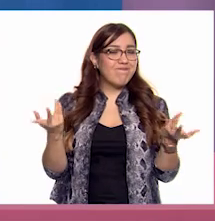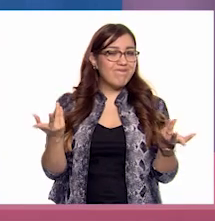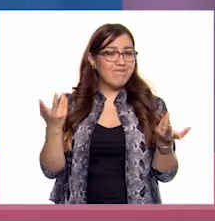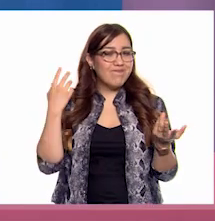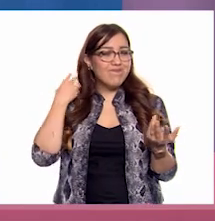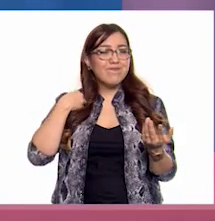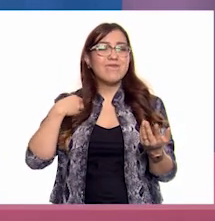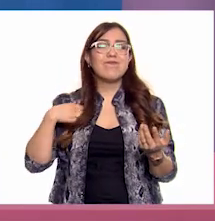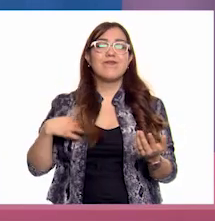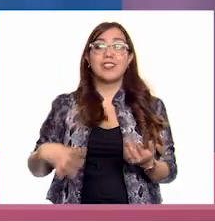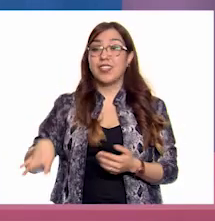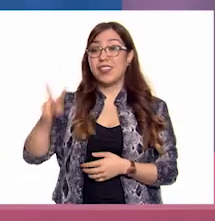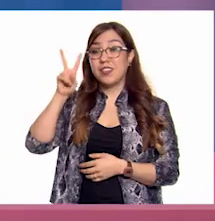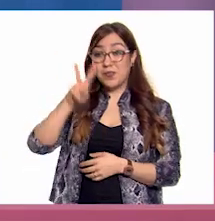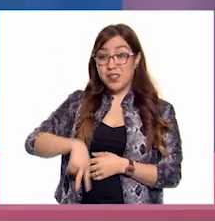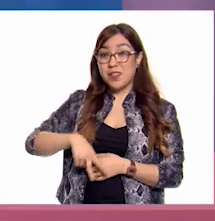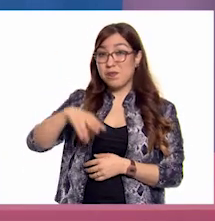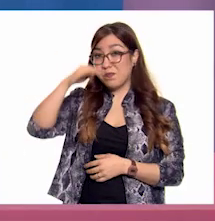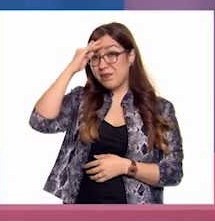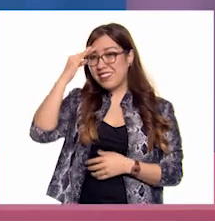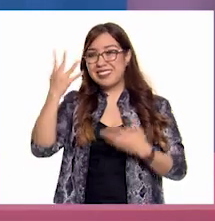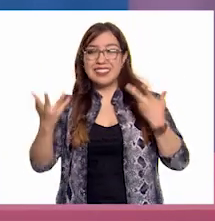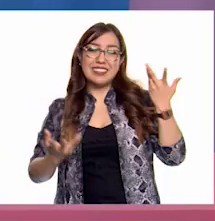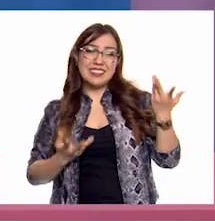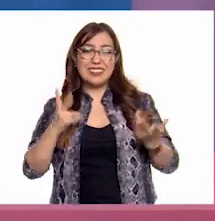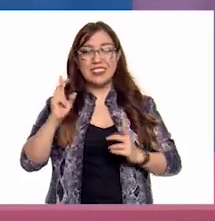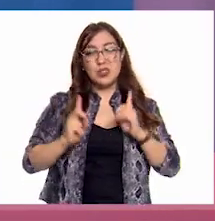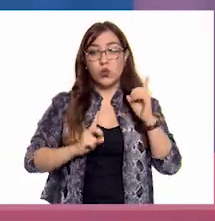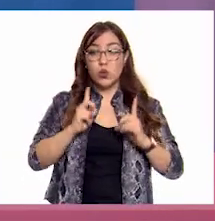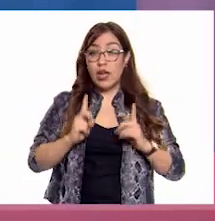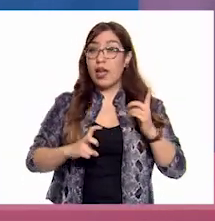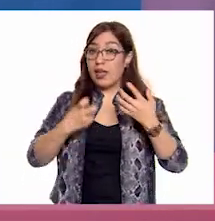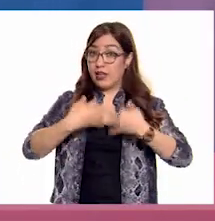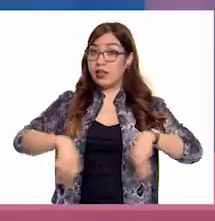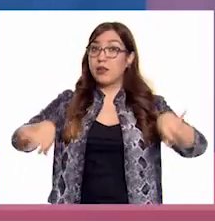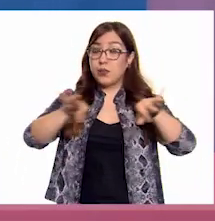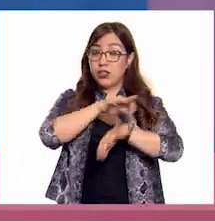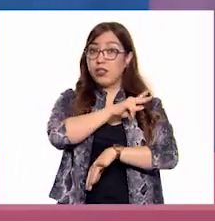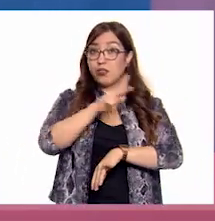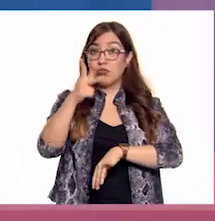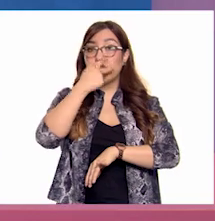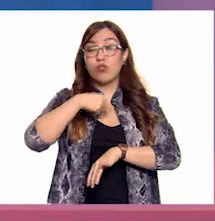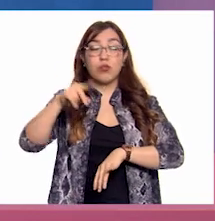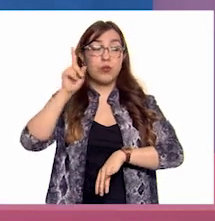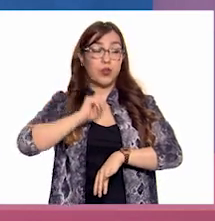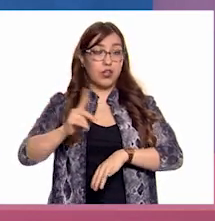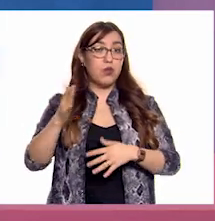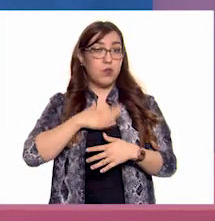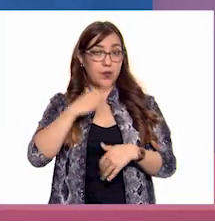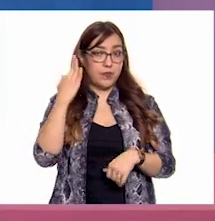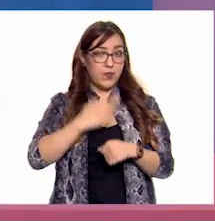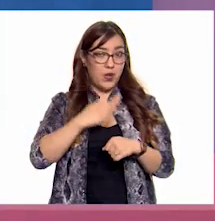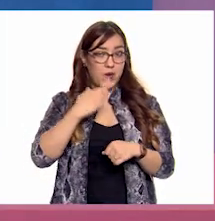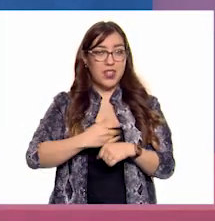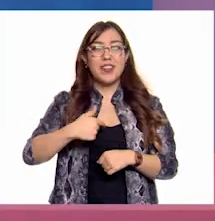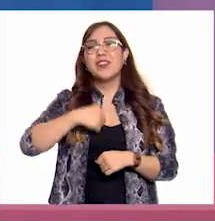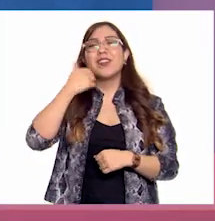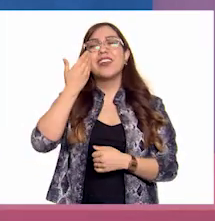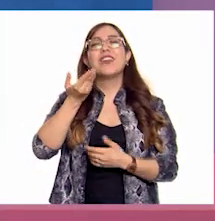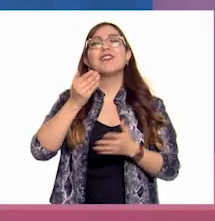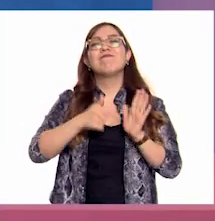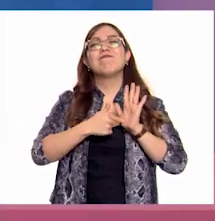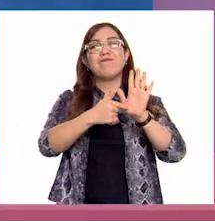esto es tan importante y que es tan importante la intervención de todas y todos, les voy a compartir una canción